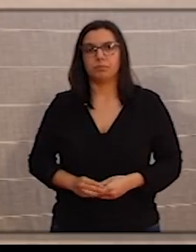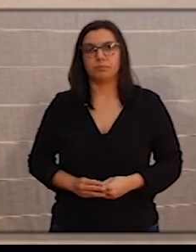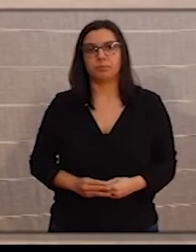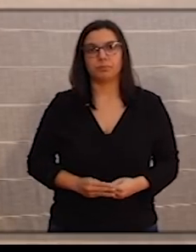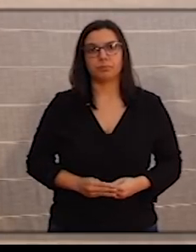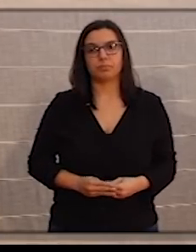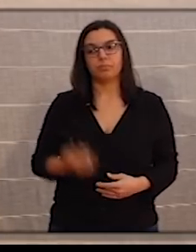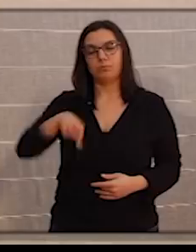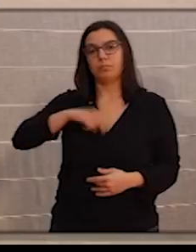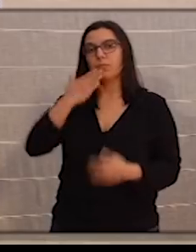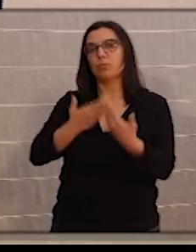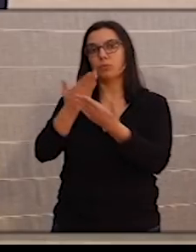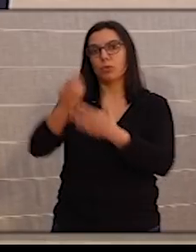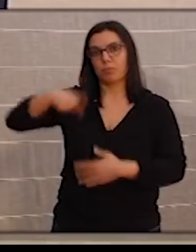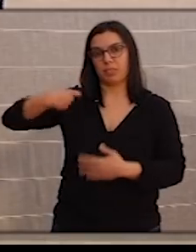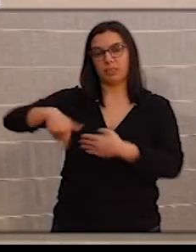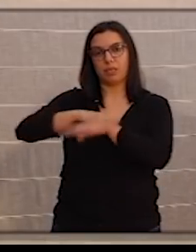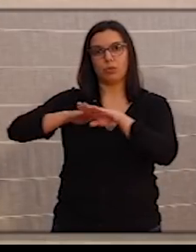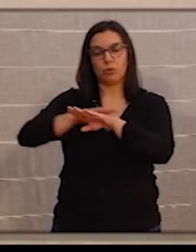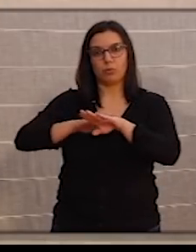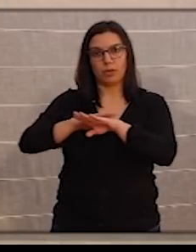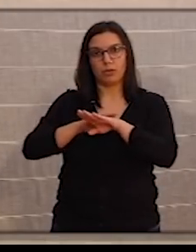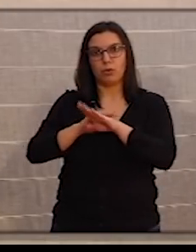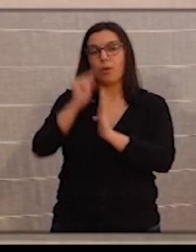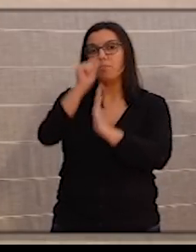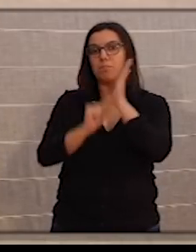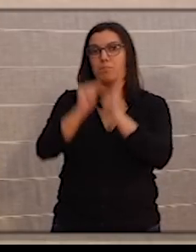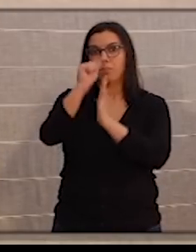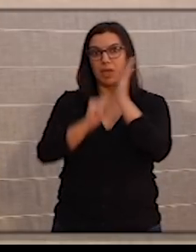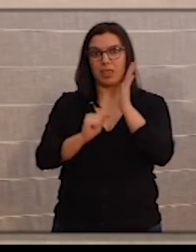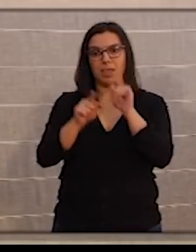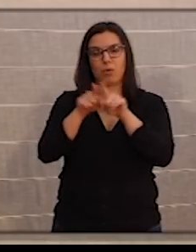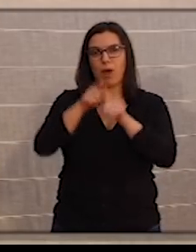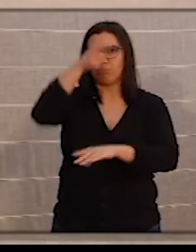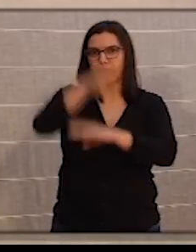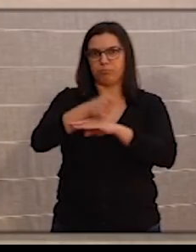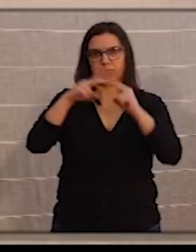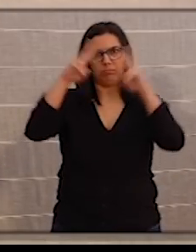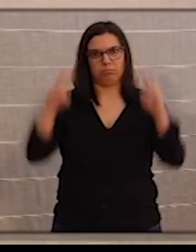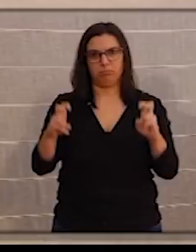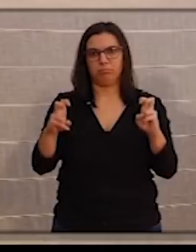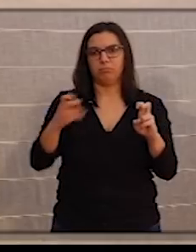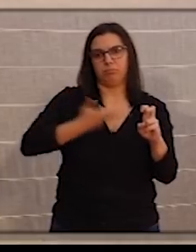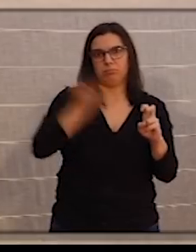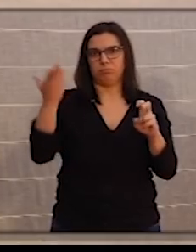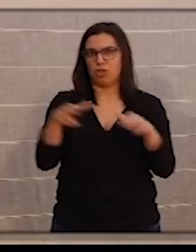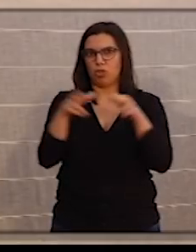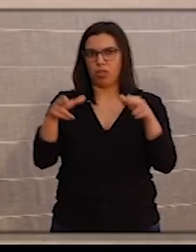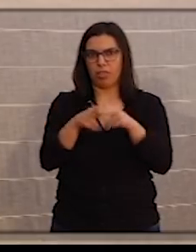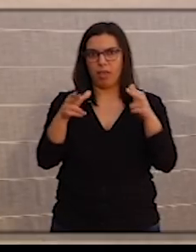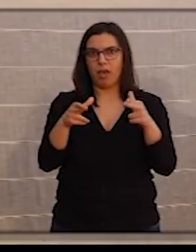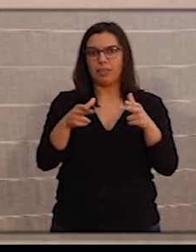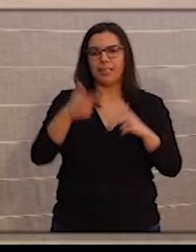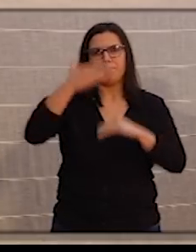pedido al presidente del Gobierno medidas de confinamiento social, de restricción máxima de